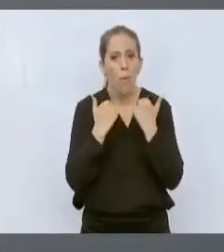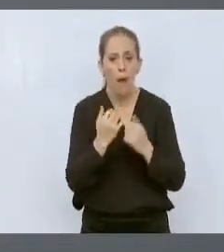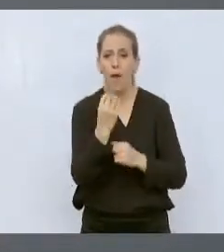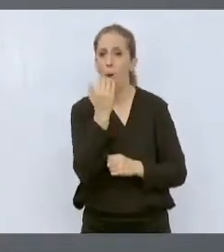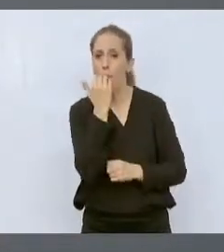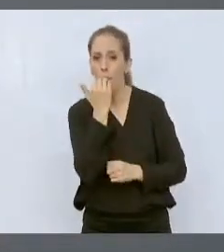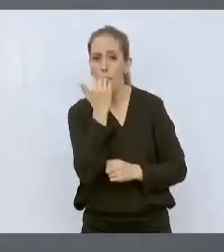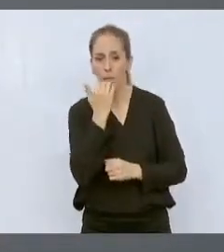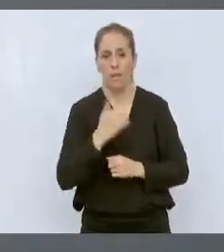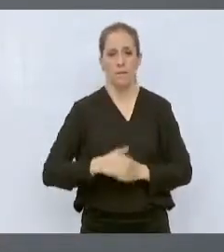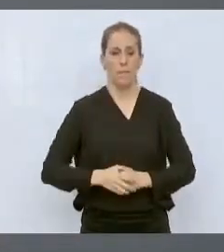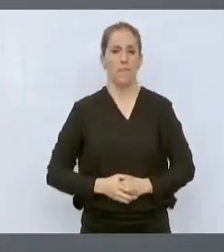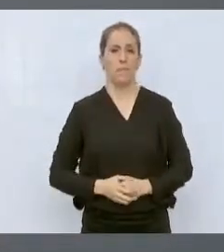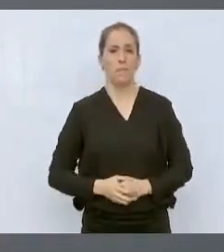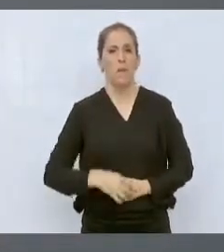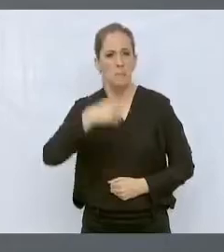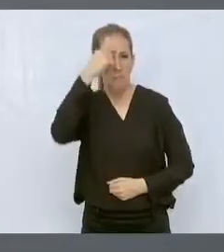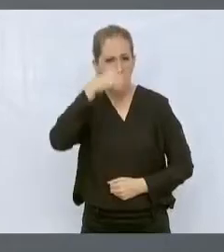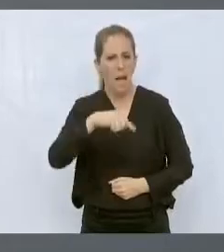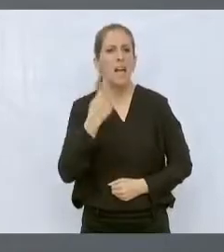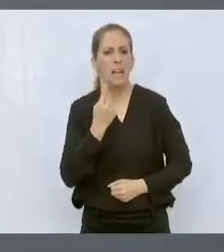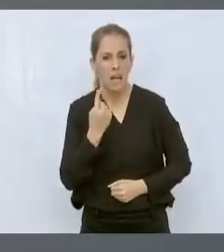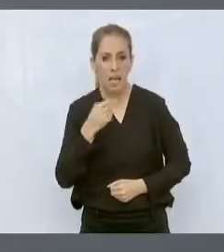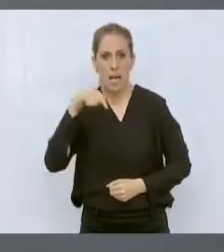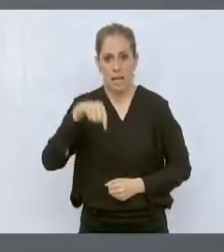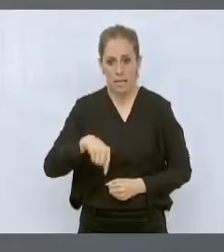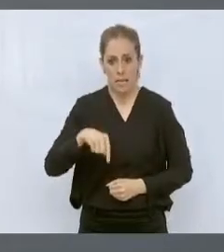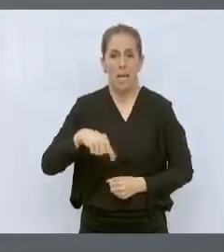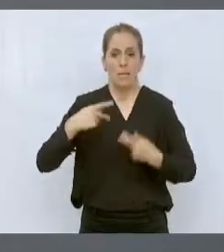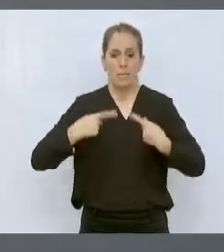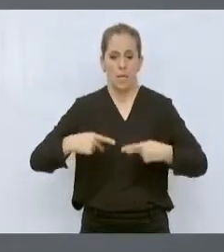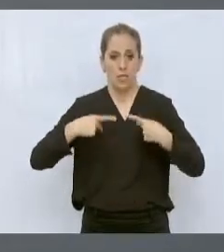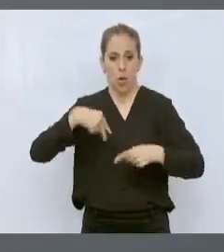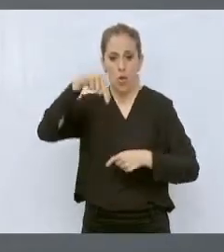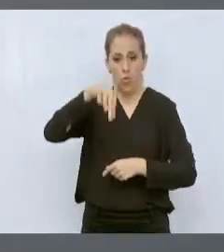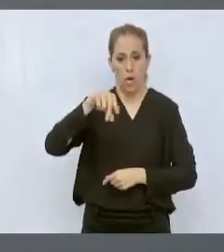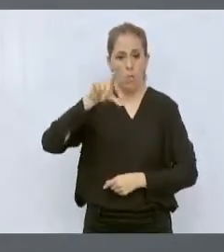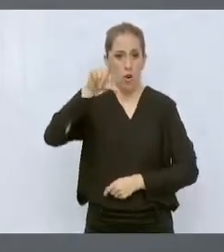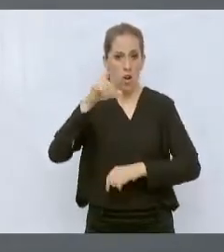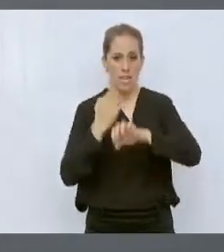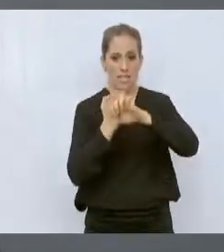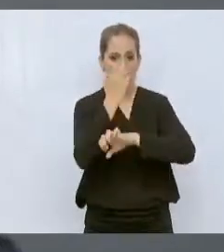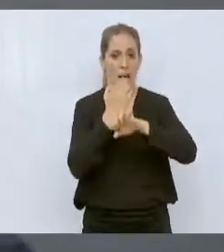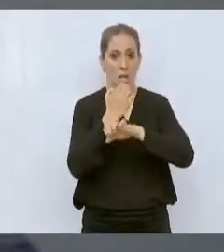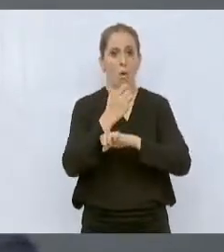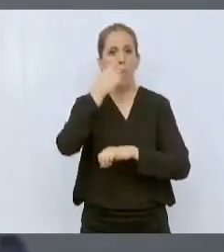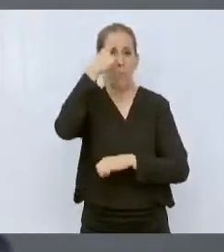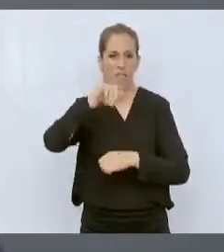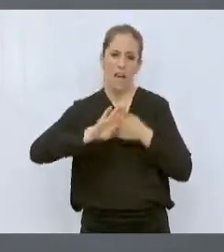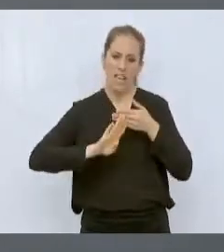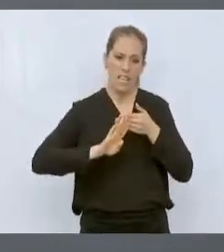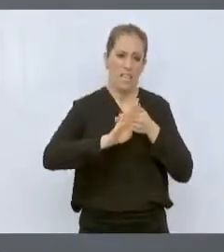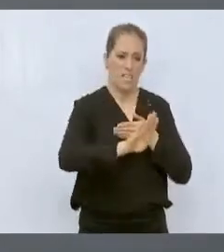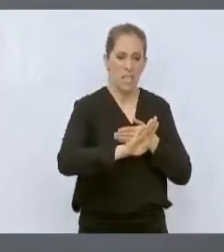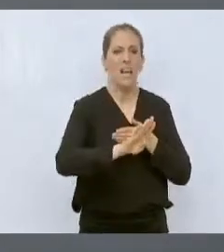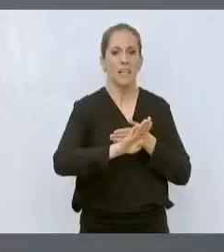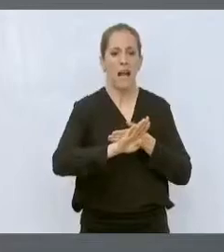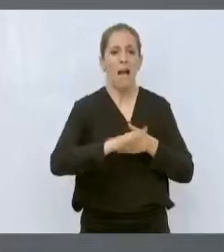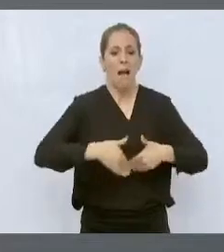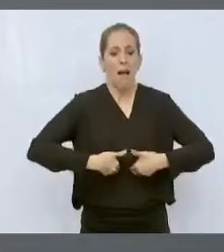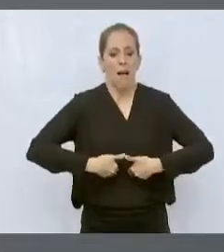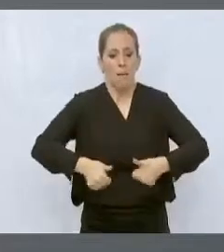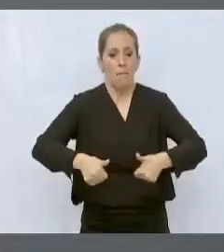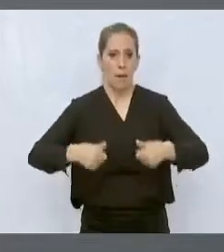en el Estado con menos pobreza extrema, dado que estamos cubriendo el hambre de las personas. y a partir de un